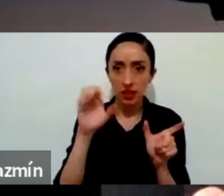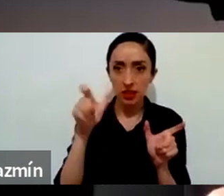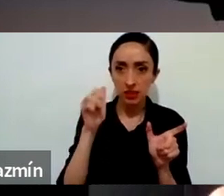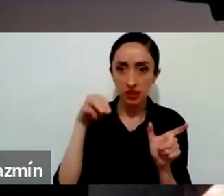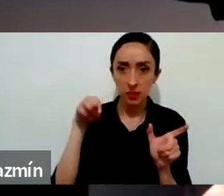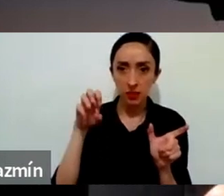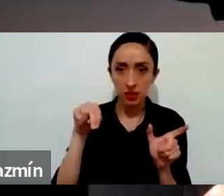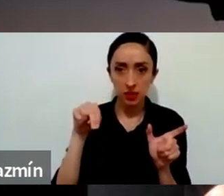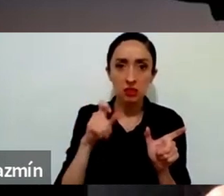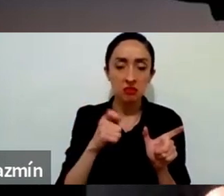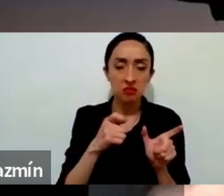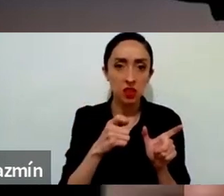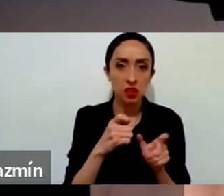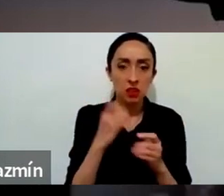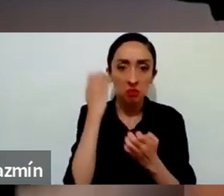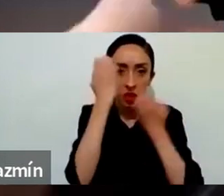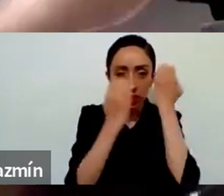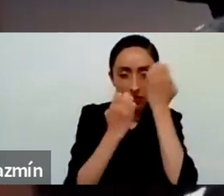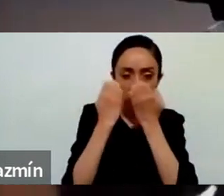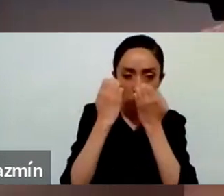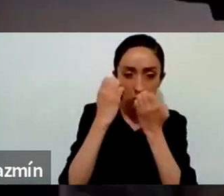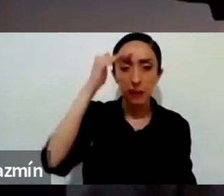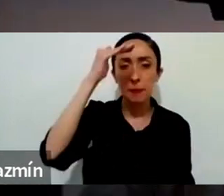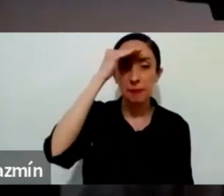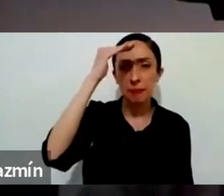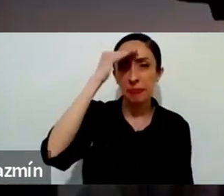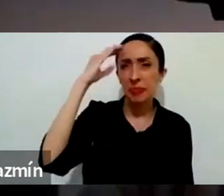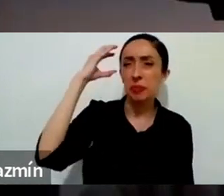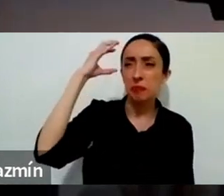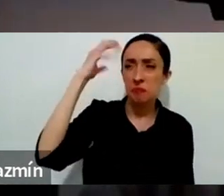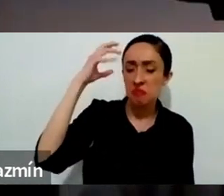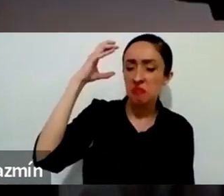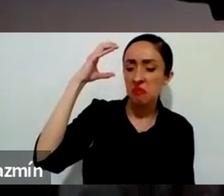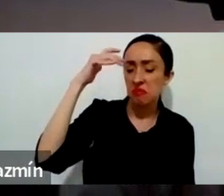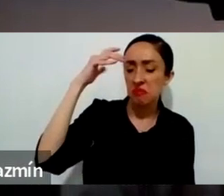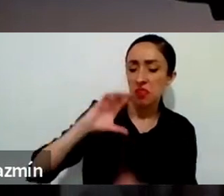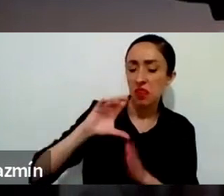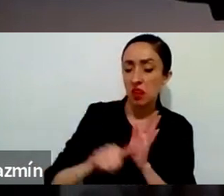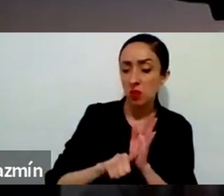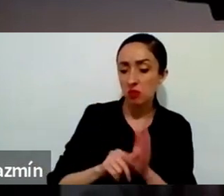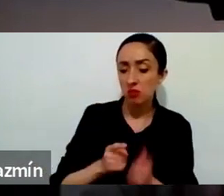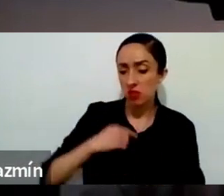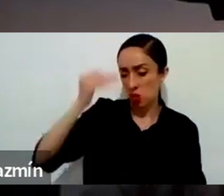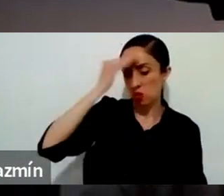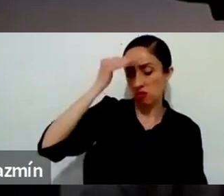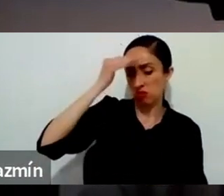reflexionar, para luego mirar hacia adelante y ver qué camino vamos a tomar.